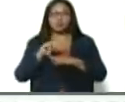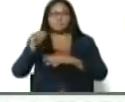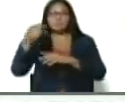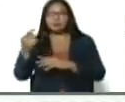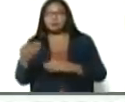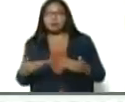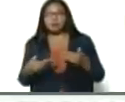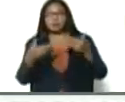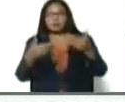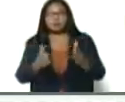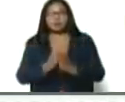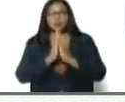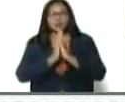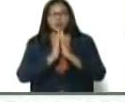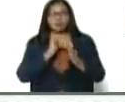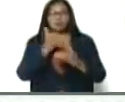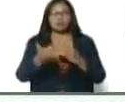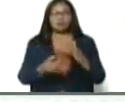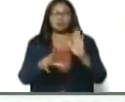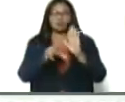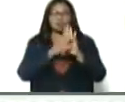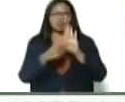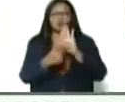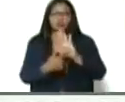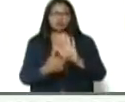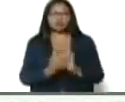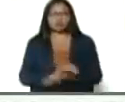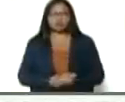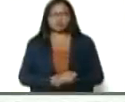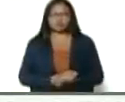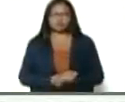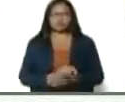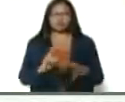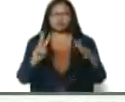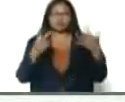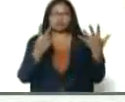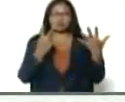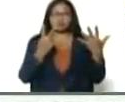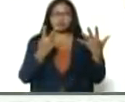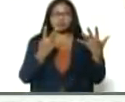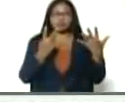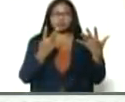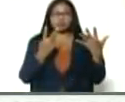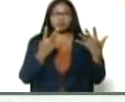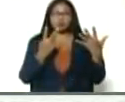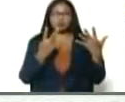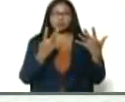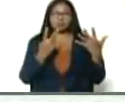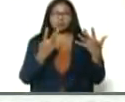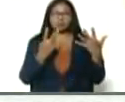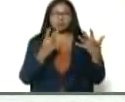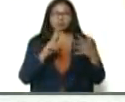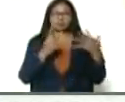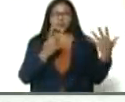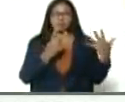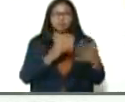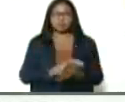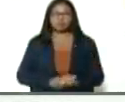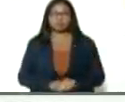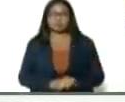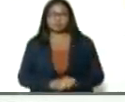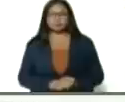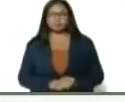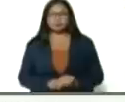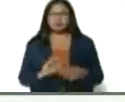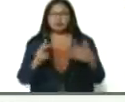y entrega ese proyecto de ley. El séptimo mandamiento, el